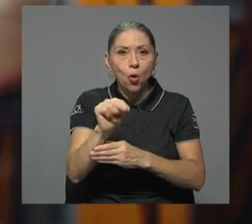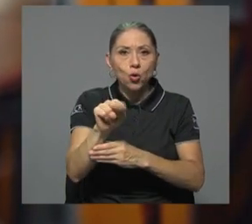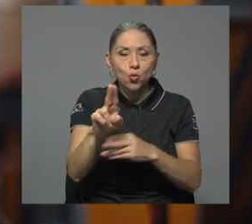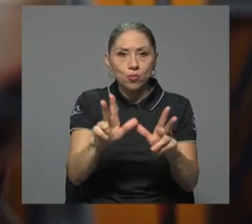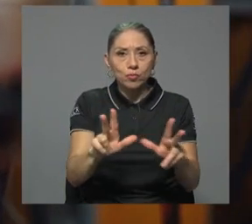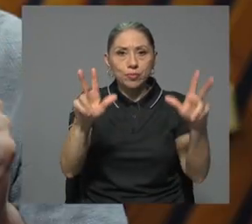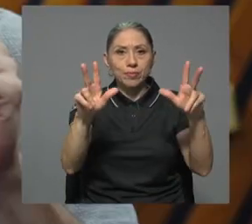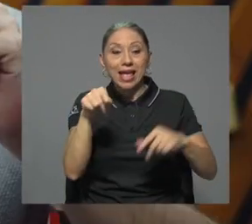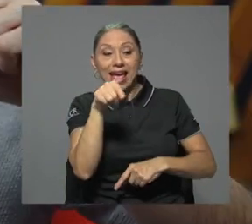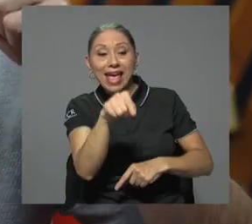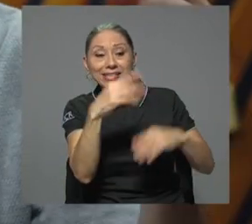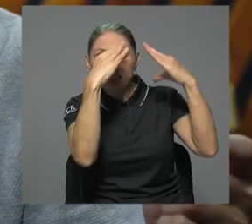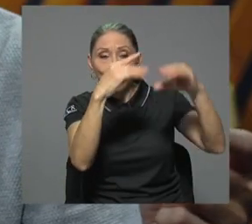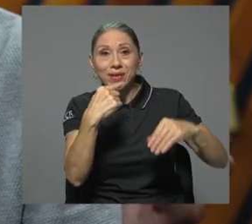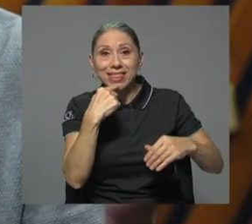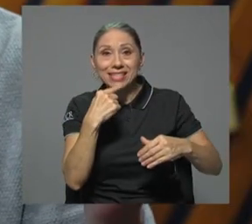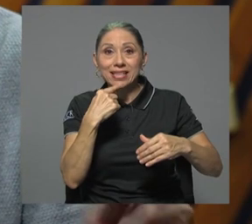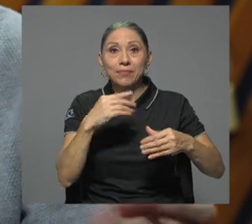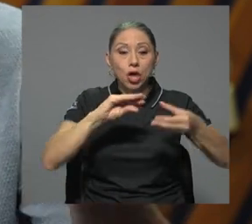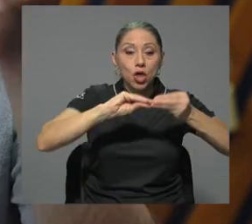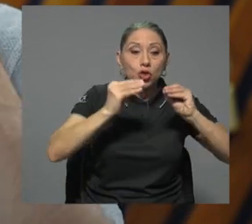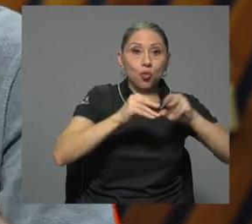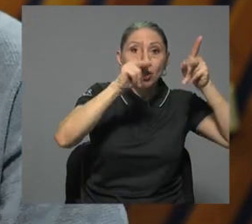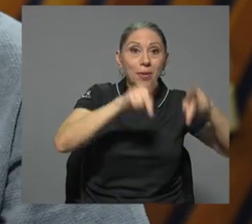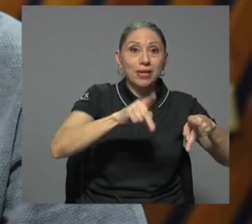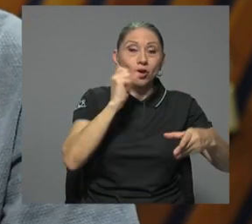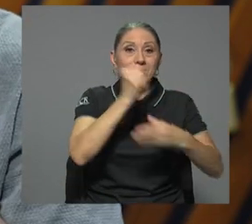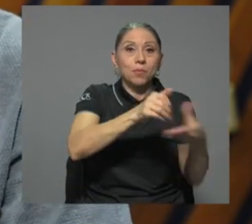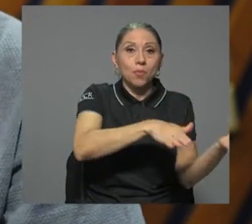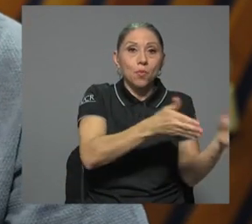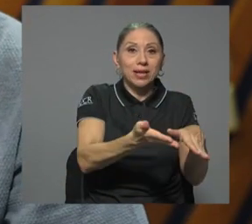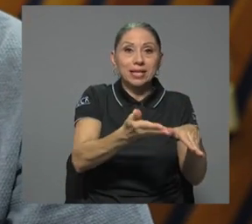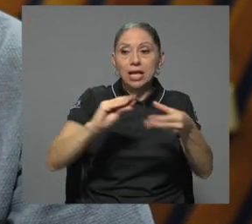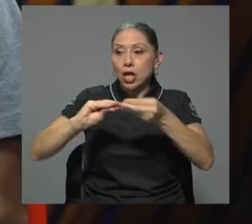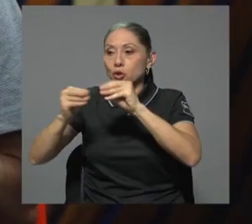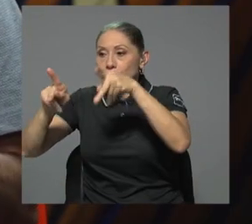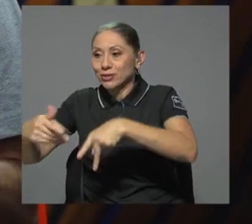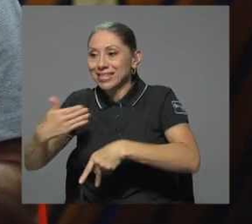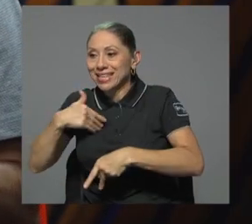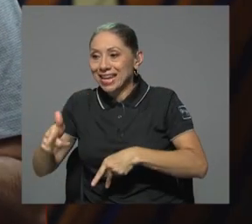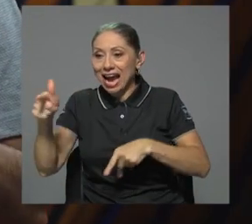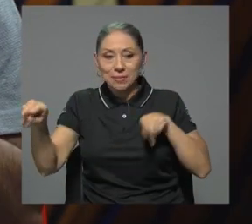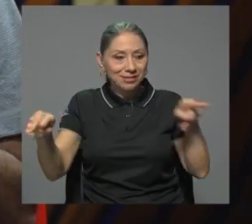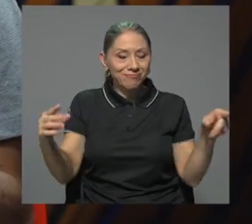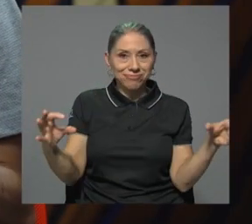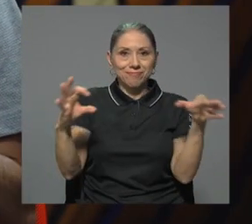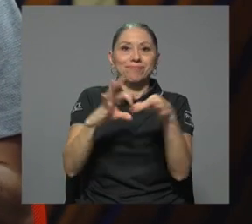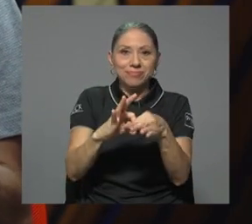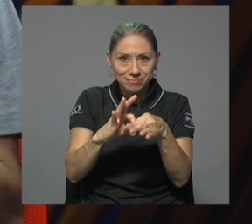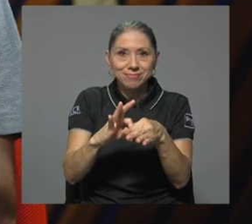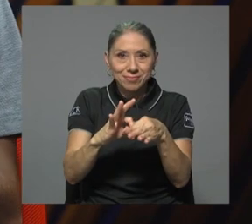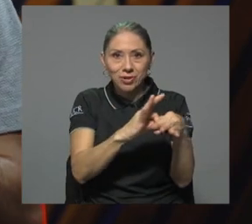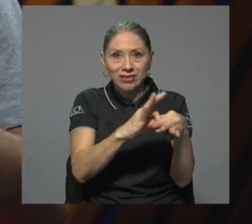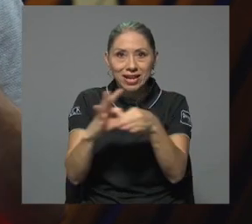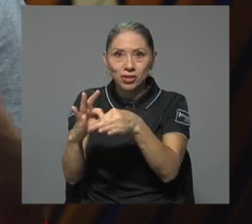una correlación entre la tasa de homicidios y la posesión civil de armas de fuego. Eso sí, advirtió que